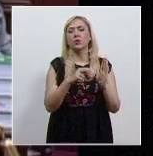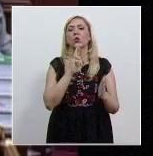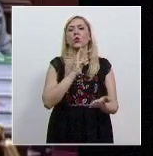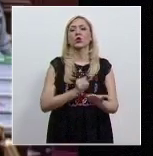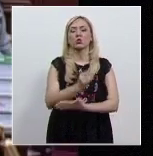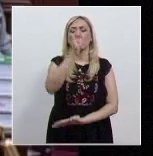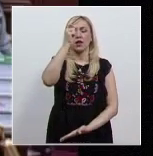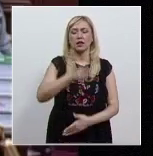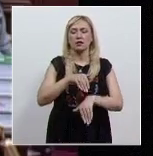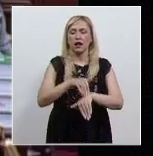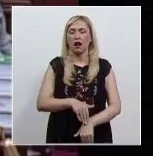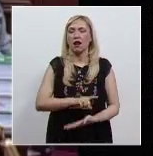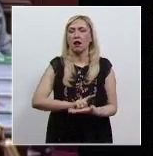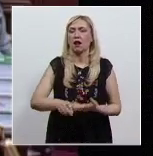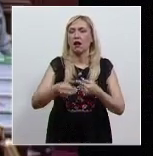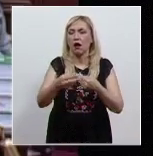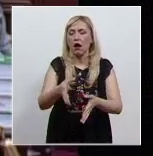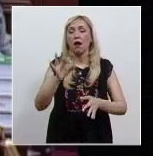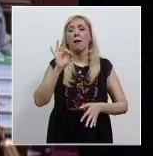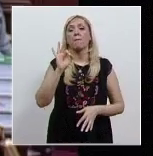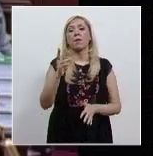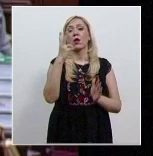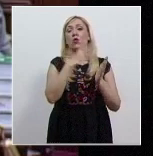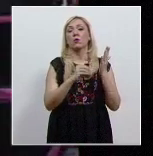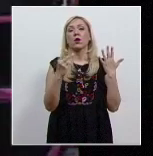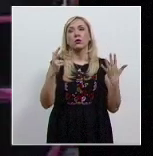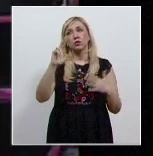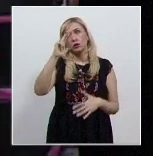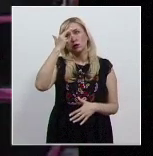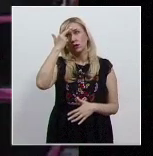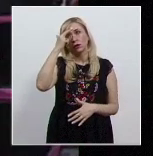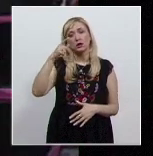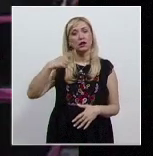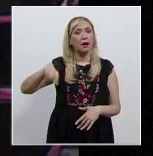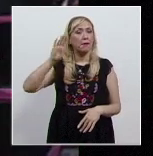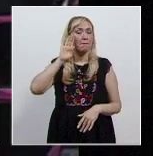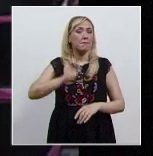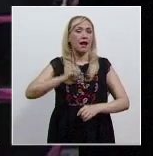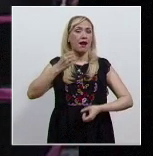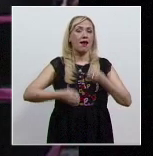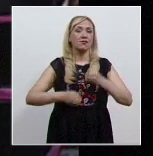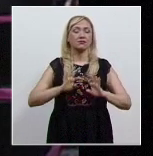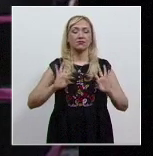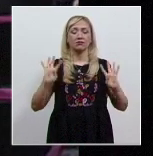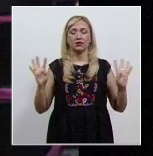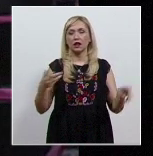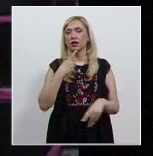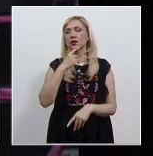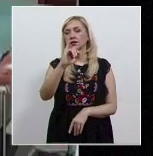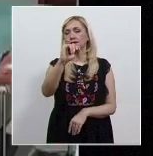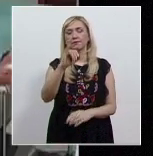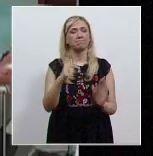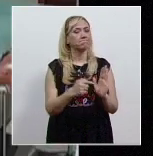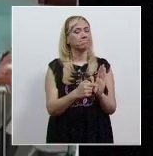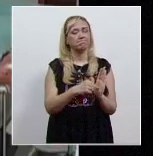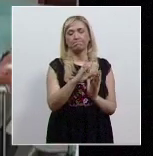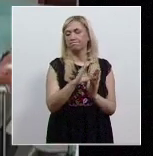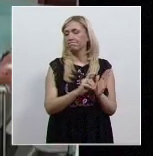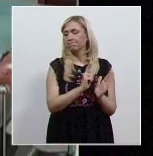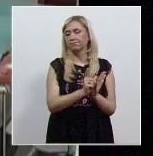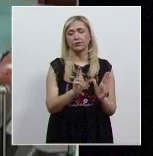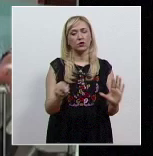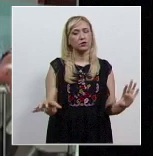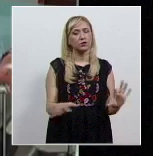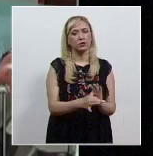28 de agosto de 2008, cuando el Pleno de Ministros declaró constitucional la norma que despenalizaba el aborto en la Ciudad de